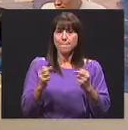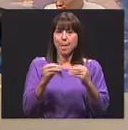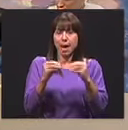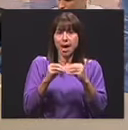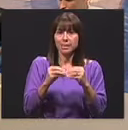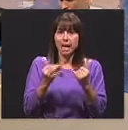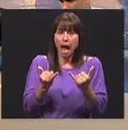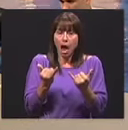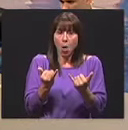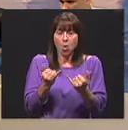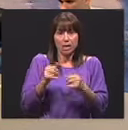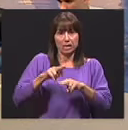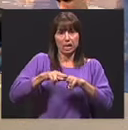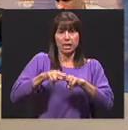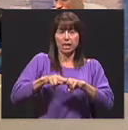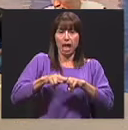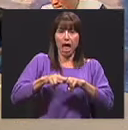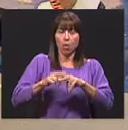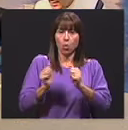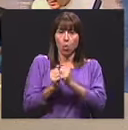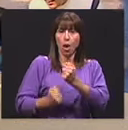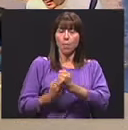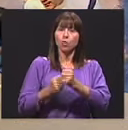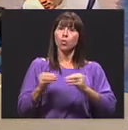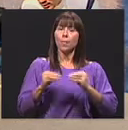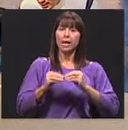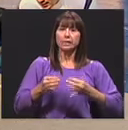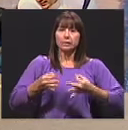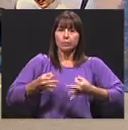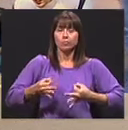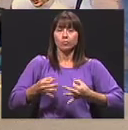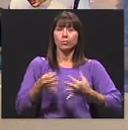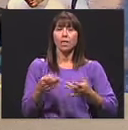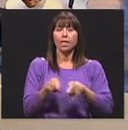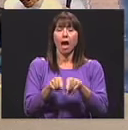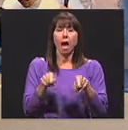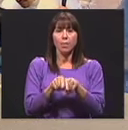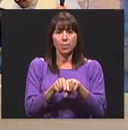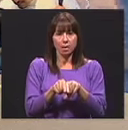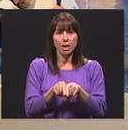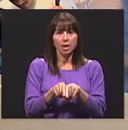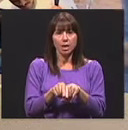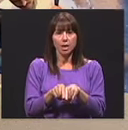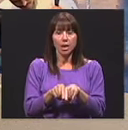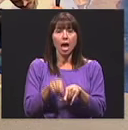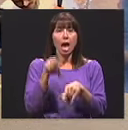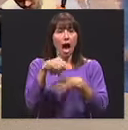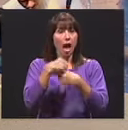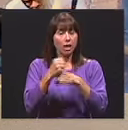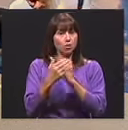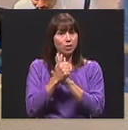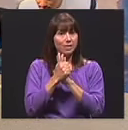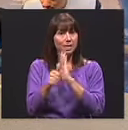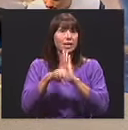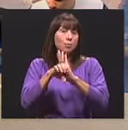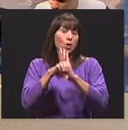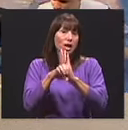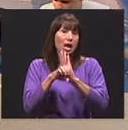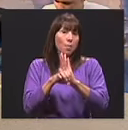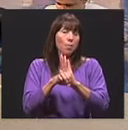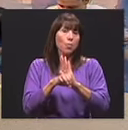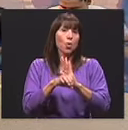sostenerse un poco mejor a la hora de estar sentado con apoyo. También ha hecho estresas como